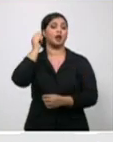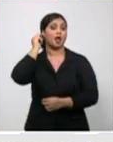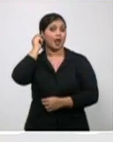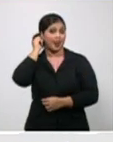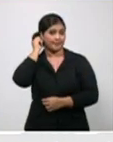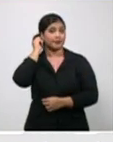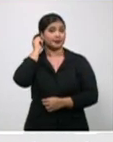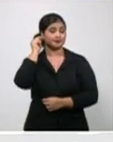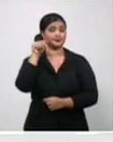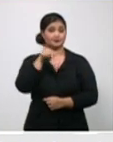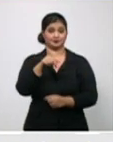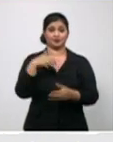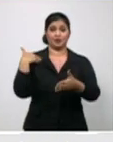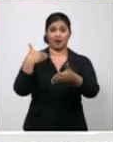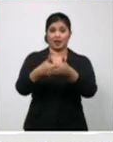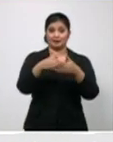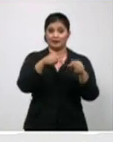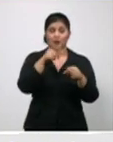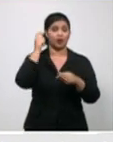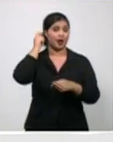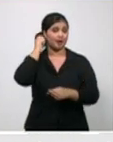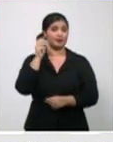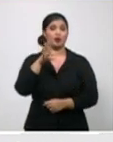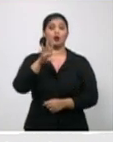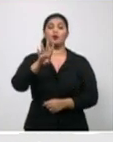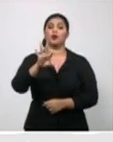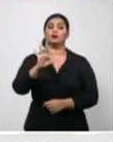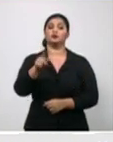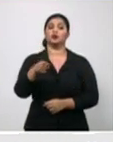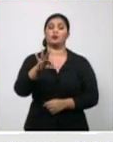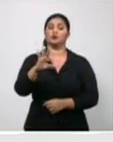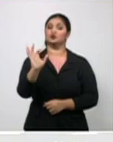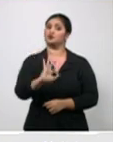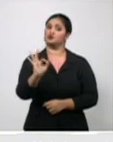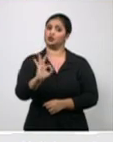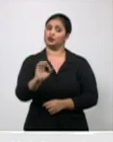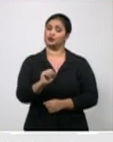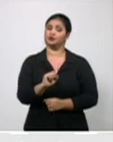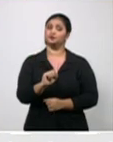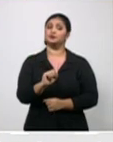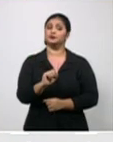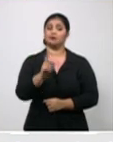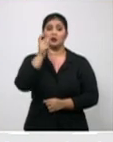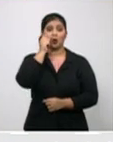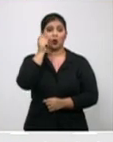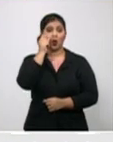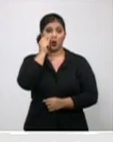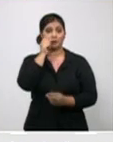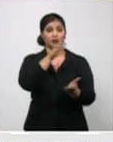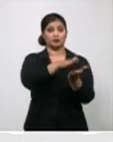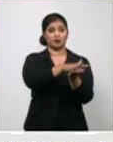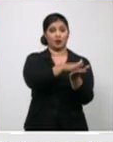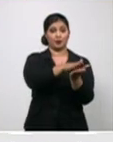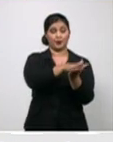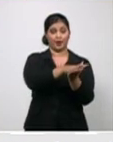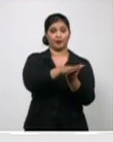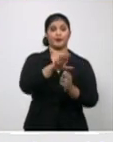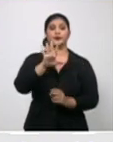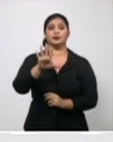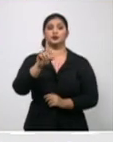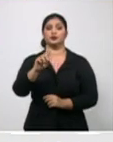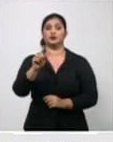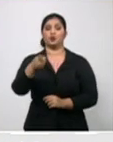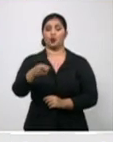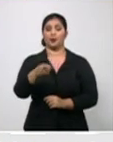acumulado el 48,8% y en el acumulado del sexo masculino, el 51